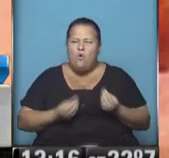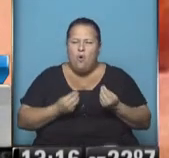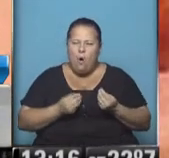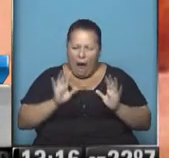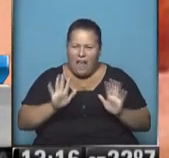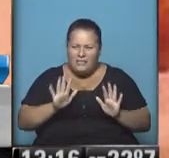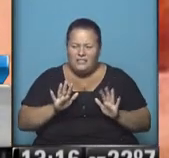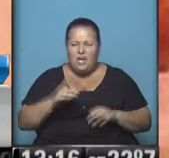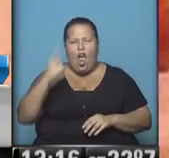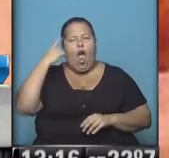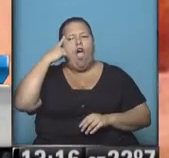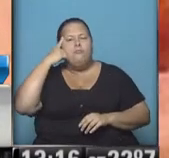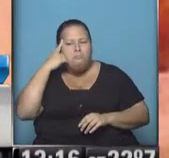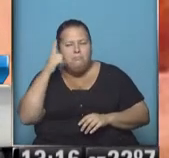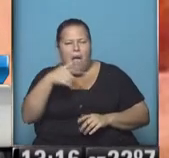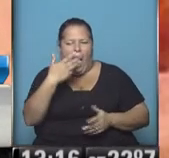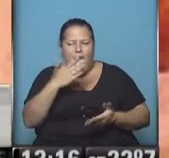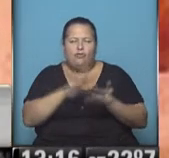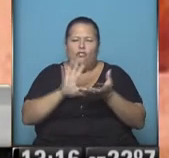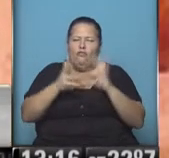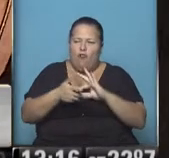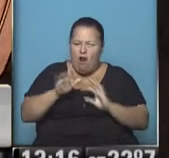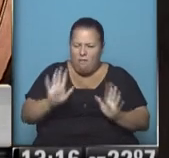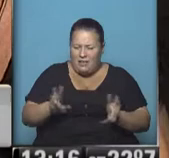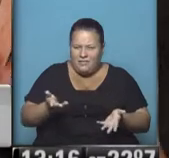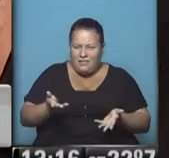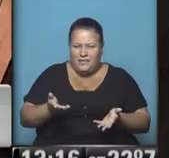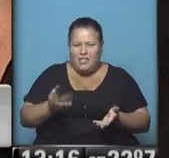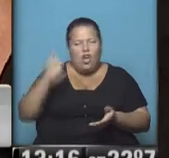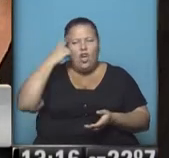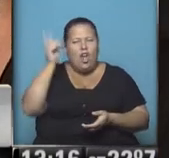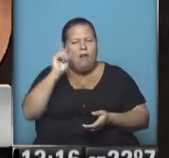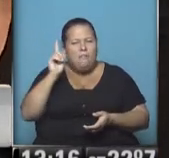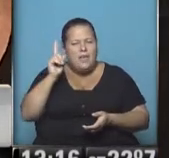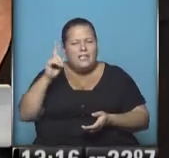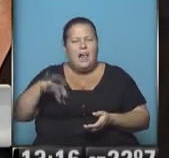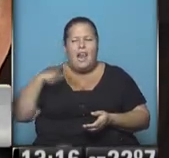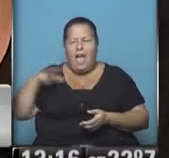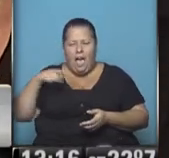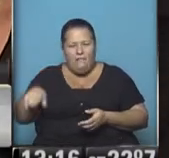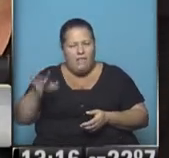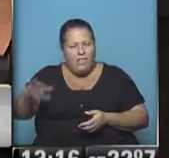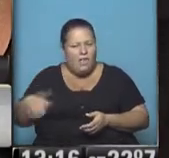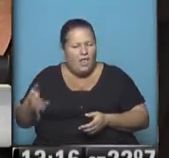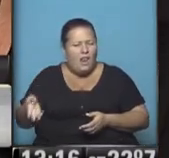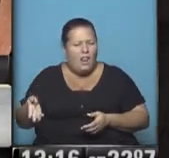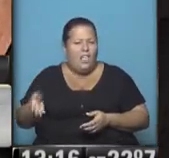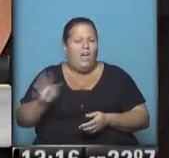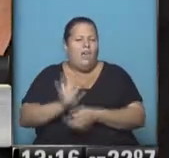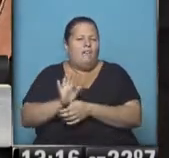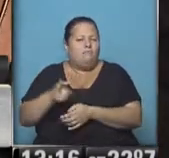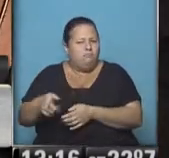permitirse opinar de esta manera sin pensar que hay una vida que